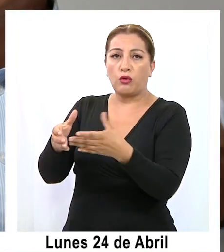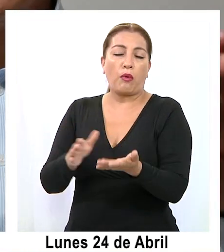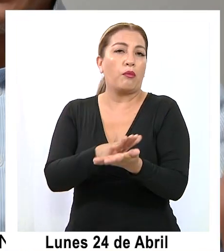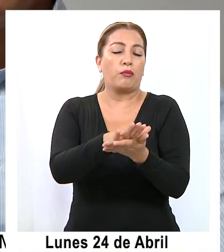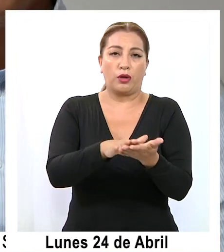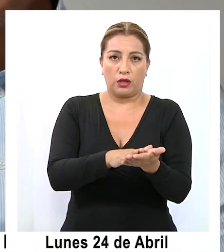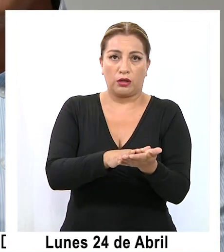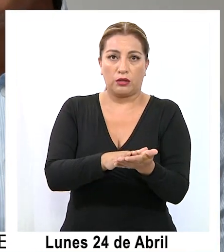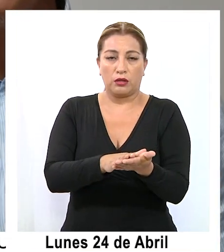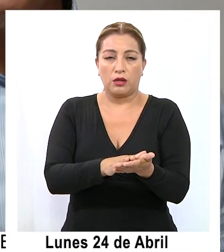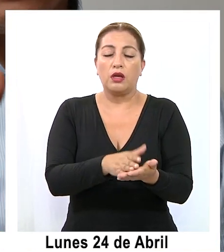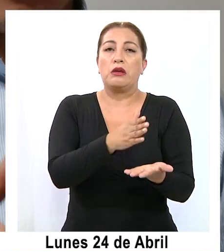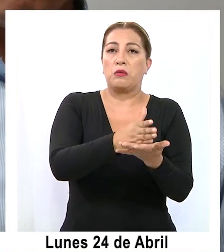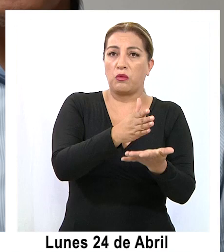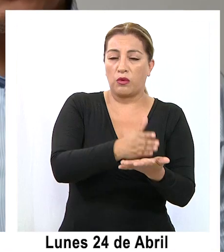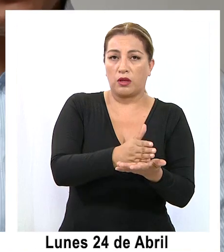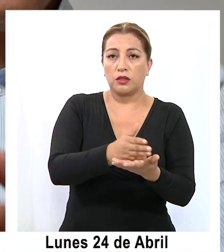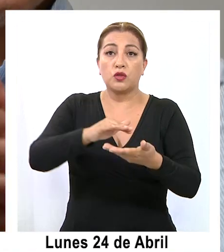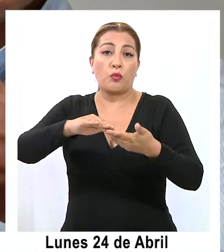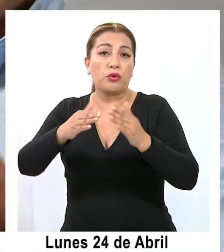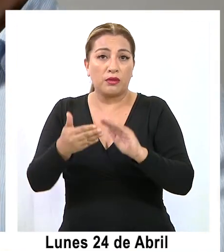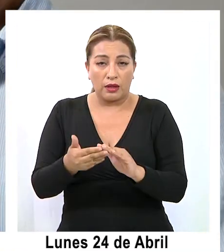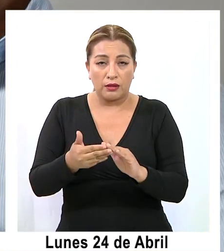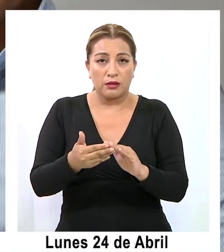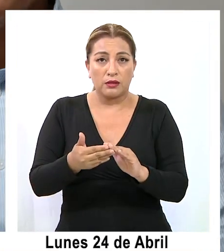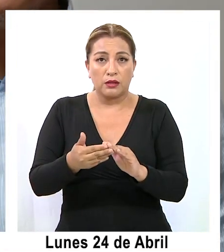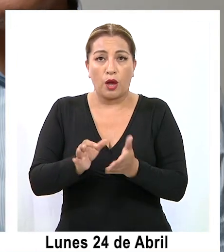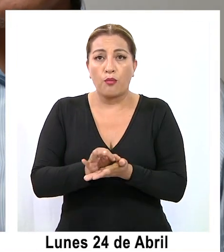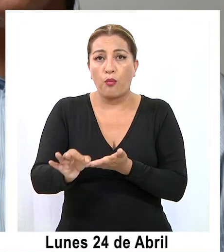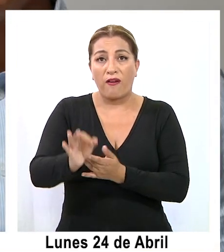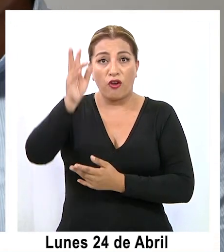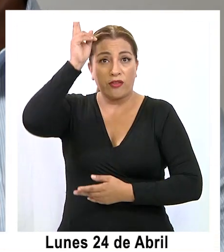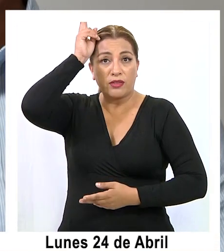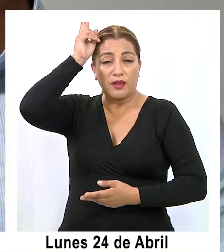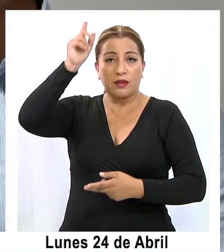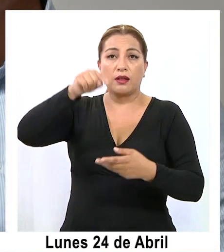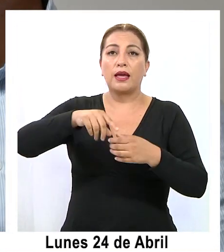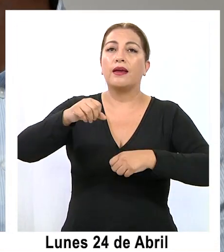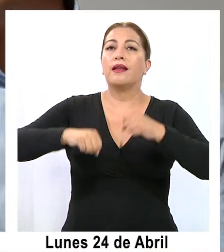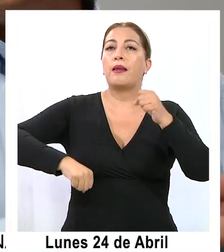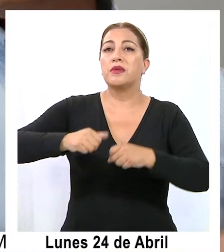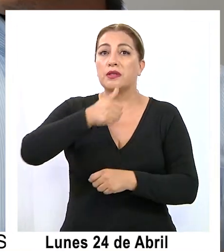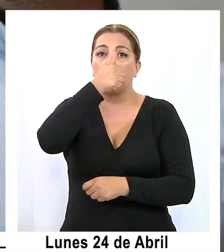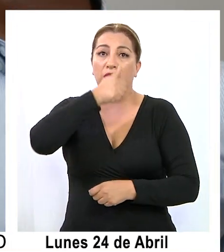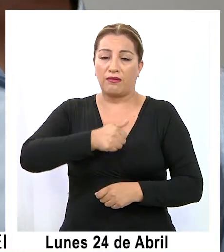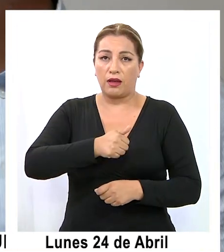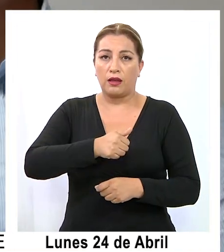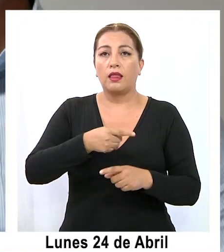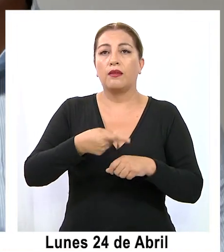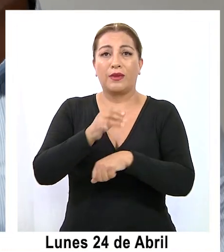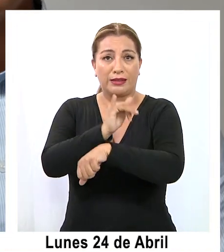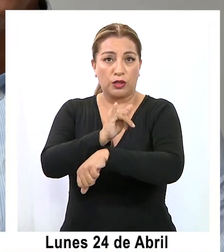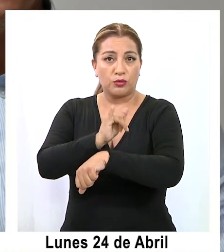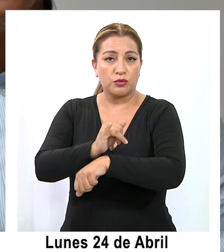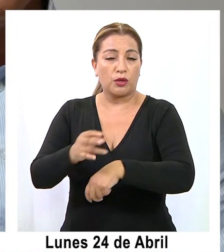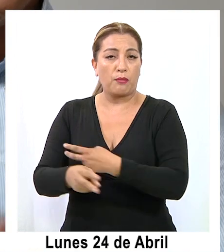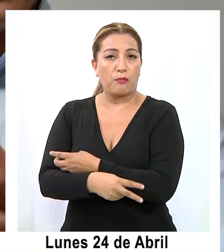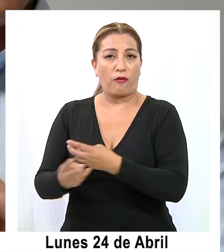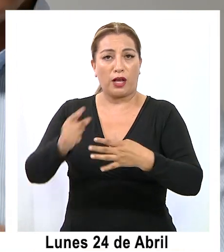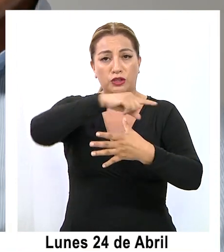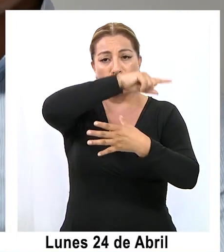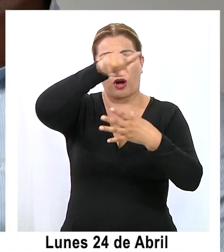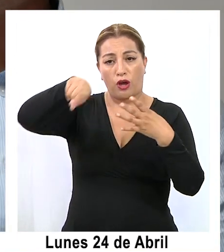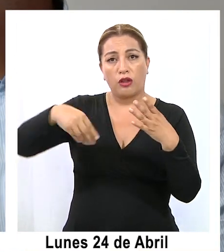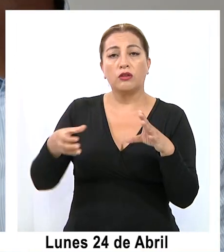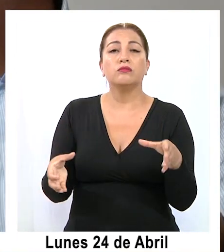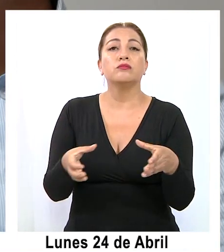decir, la academia, las comunidades, los pueblos indígenas, la empresa privada, las instituciones públicas. La